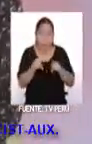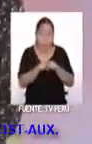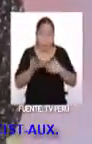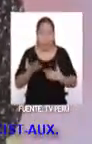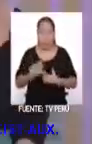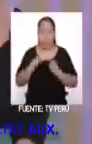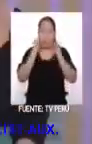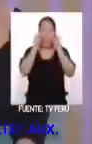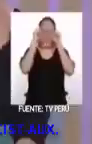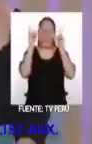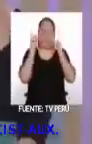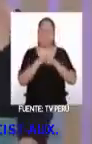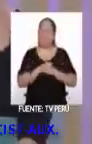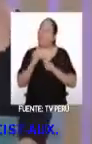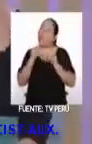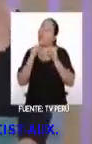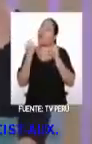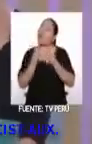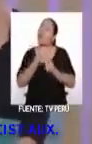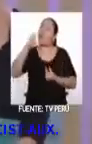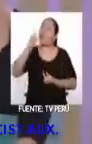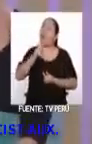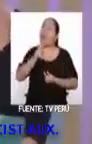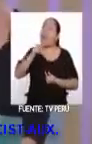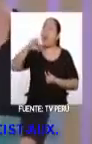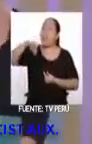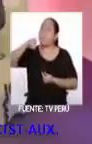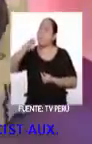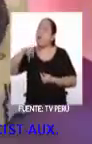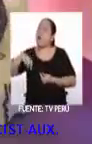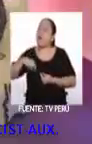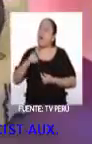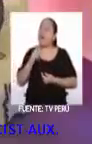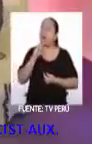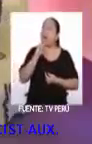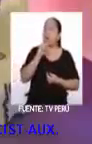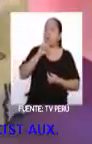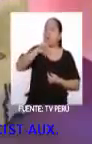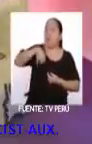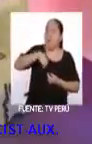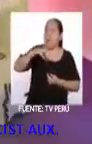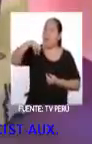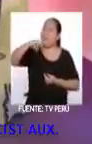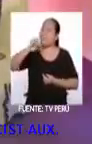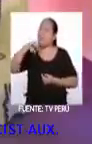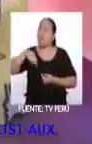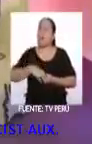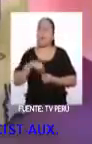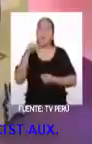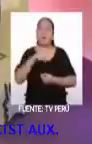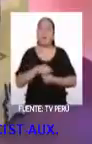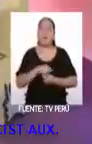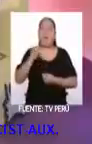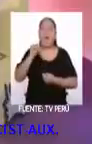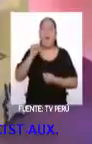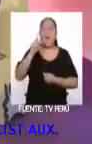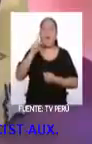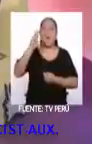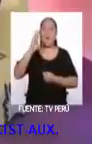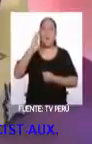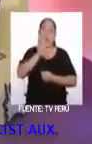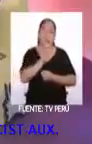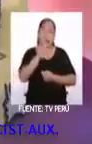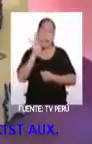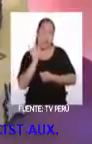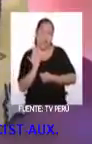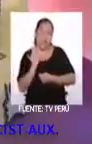increíble, sí. ¿Cuál es tu grupo de K-pop o J-pop favorito? Bueno, de J-pop me encanta AKB48. Son unas